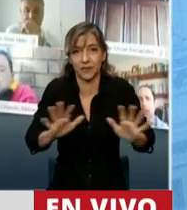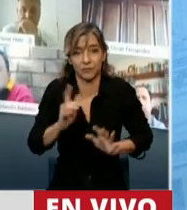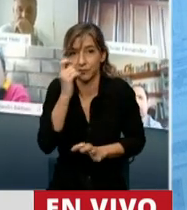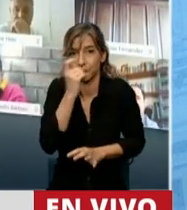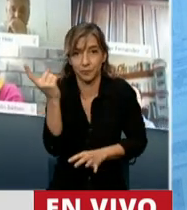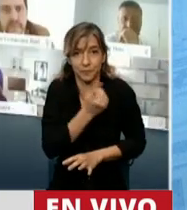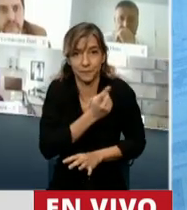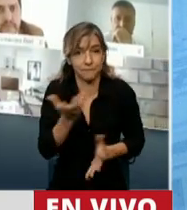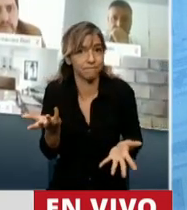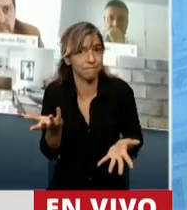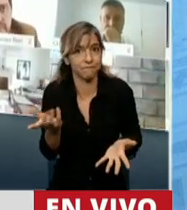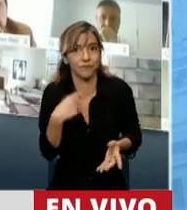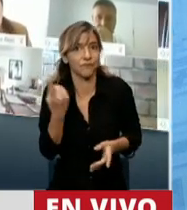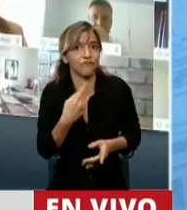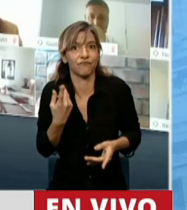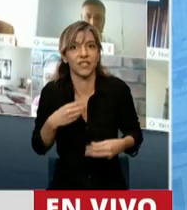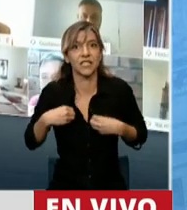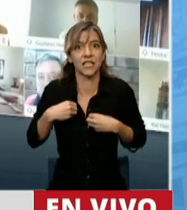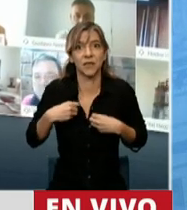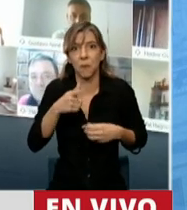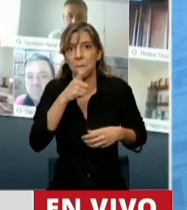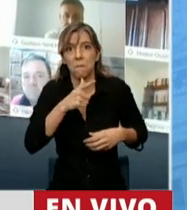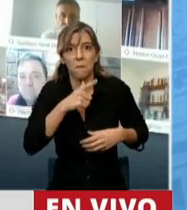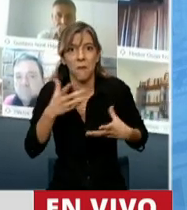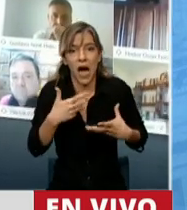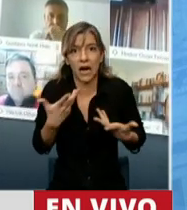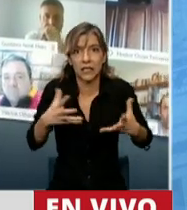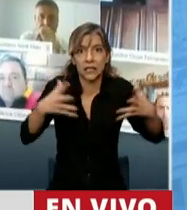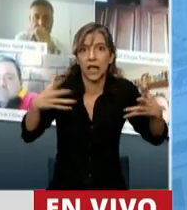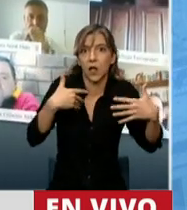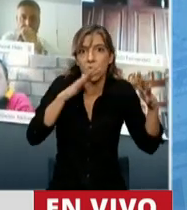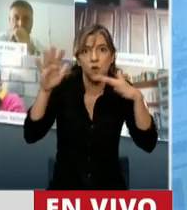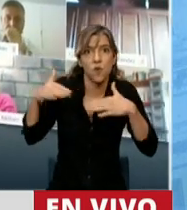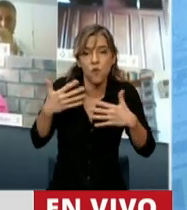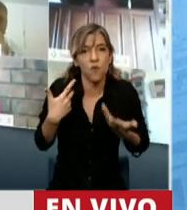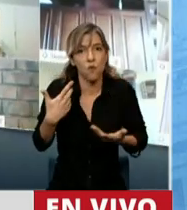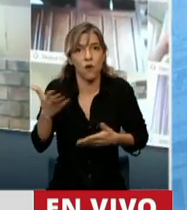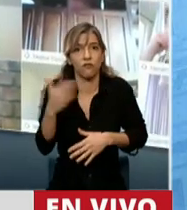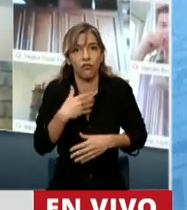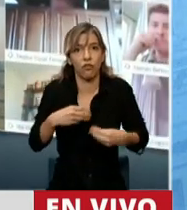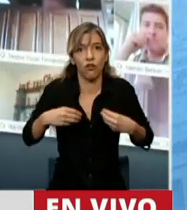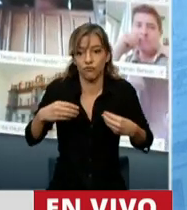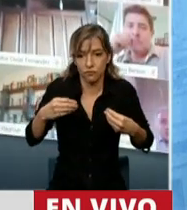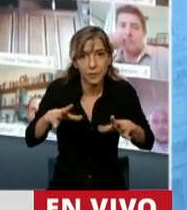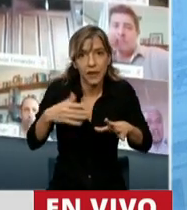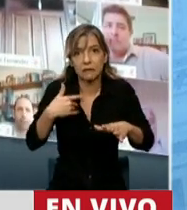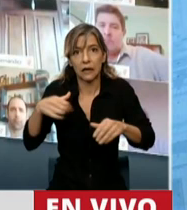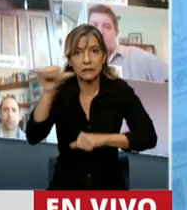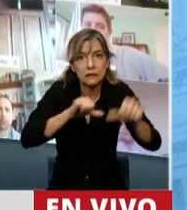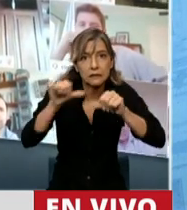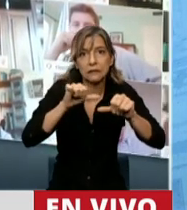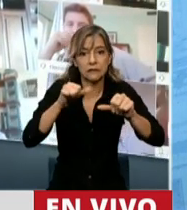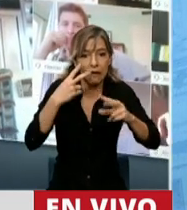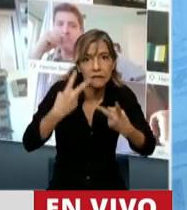Nos convirtió en un laboratorio a cielo abierto. Nos obligó a gestionar y administrar nuestra tolerancia a la incertidumbre emocional y